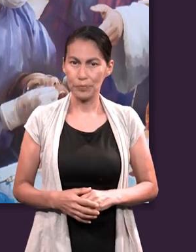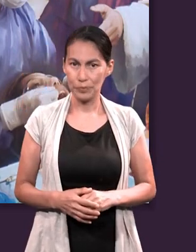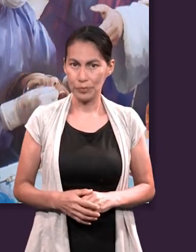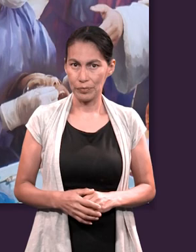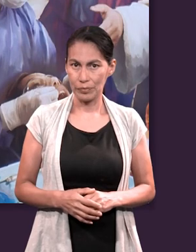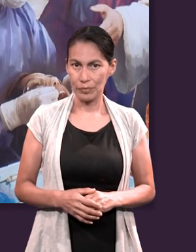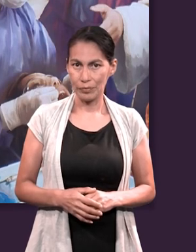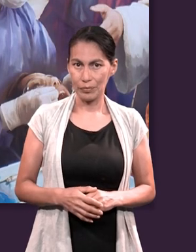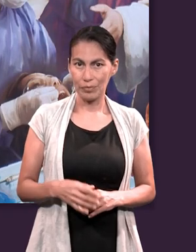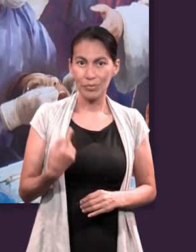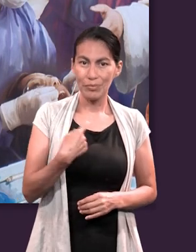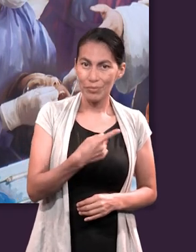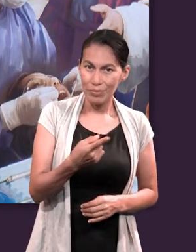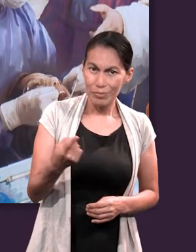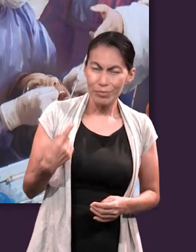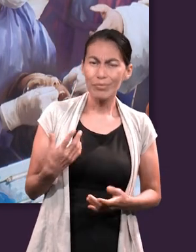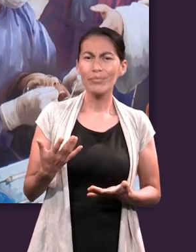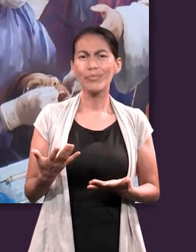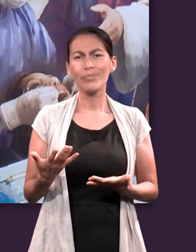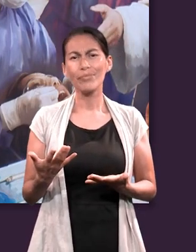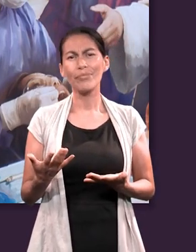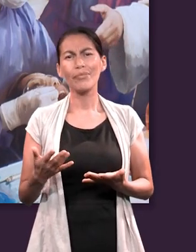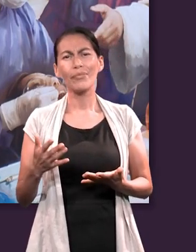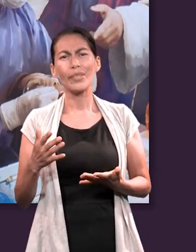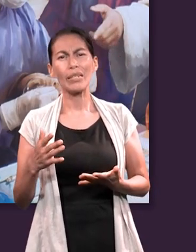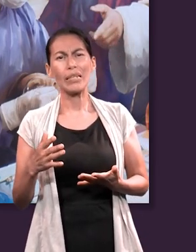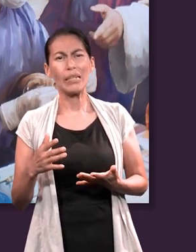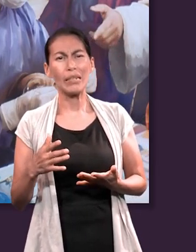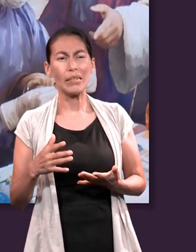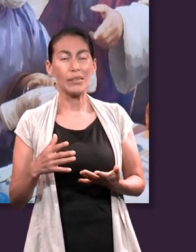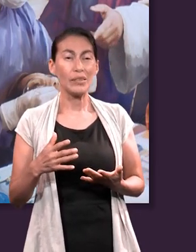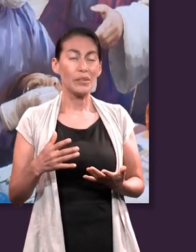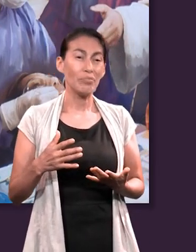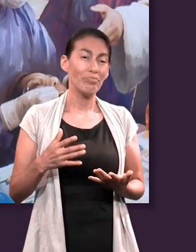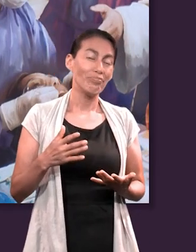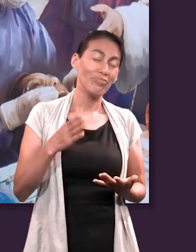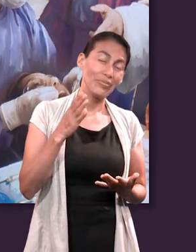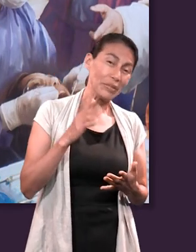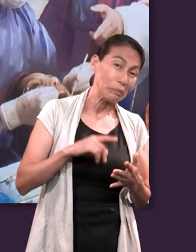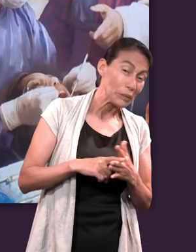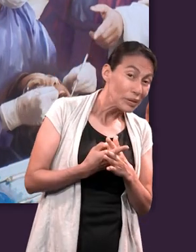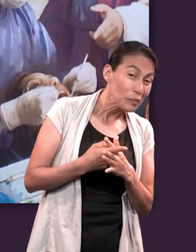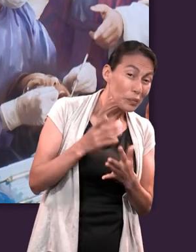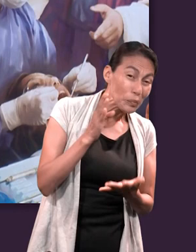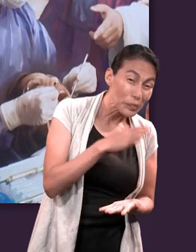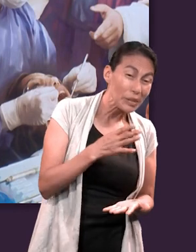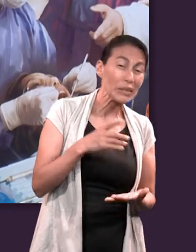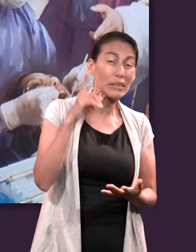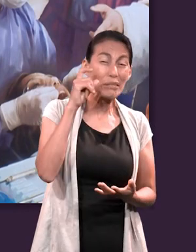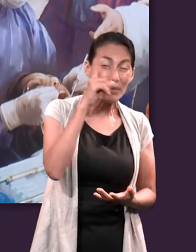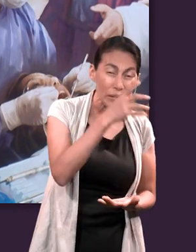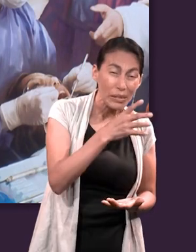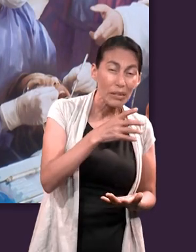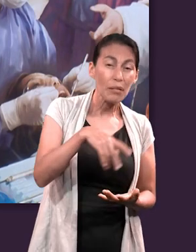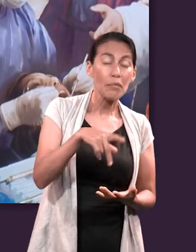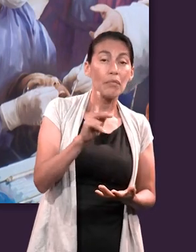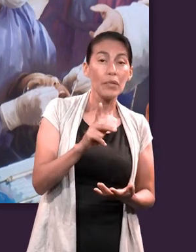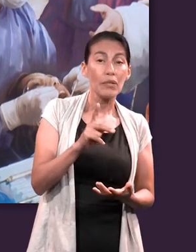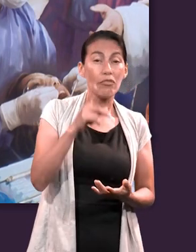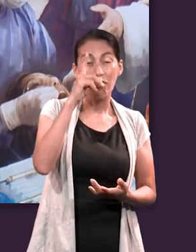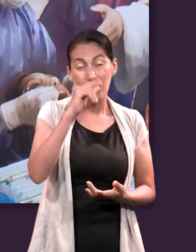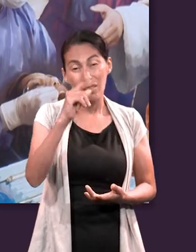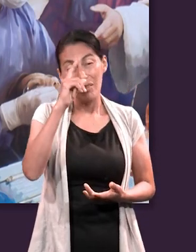escenario final. Y es que, a pesar de que de alguna forma comenzamos perdiendo la batalla, nos dice